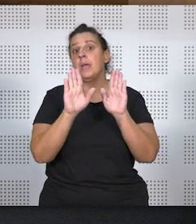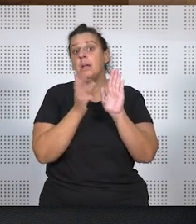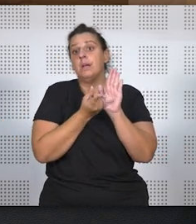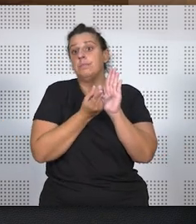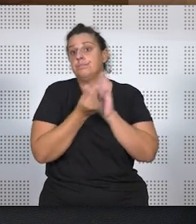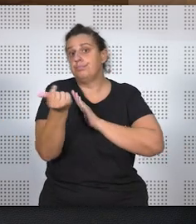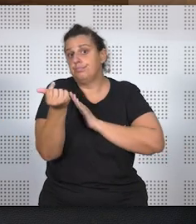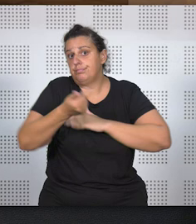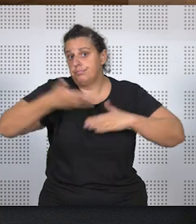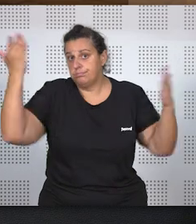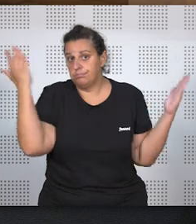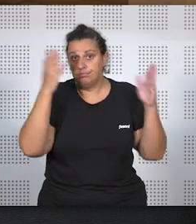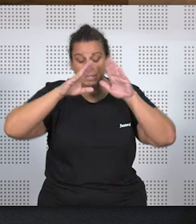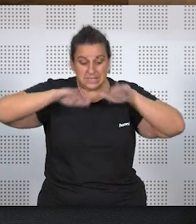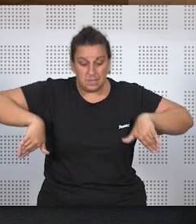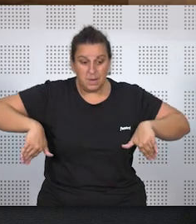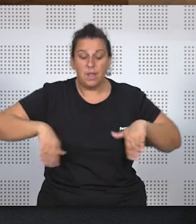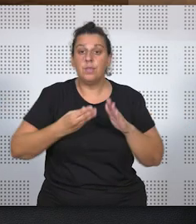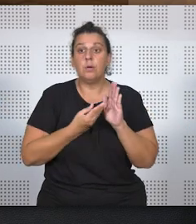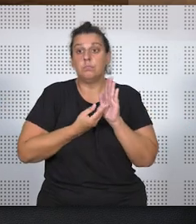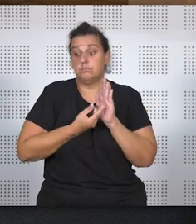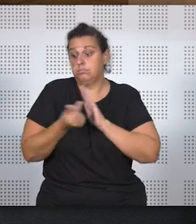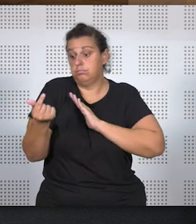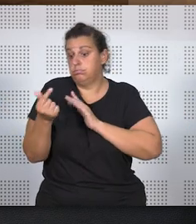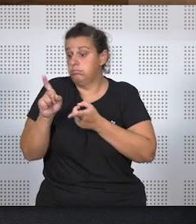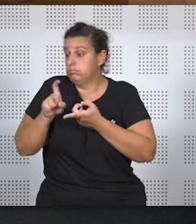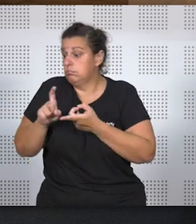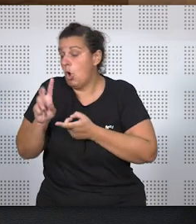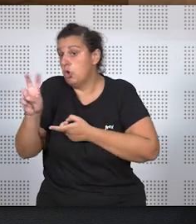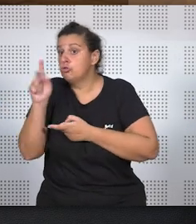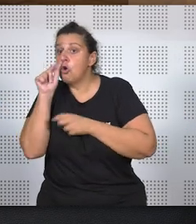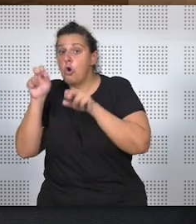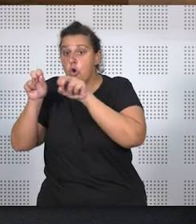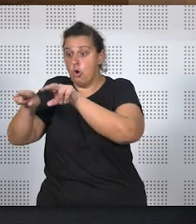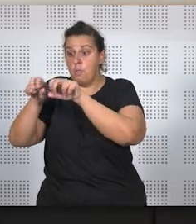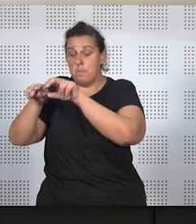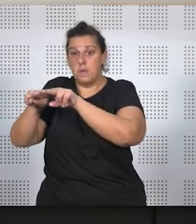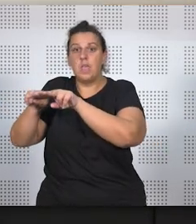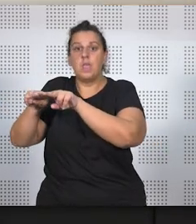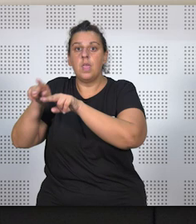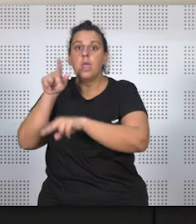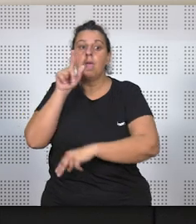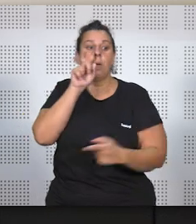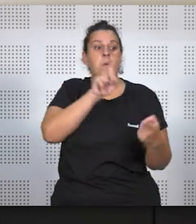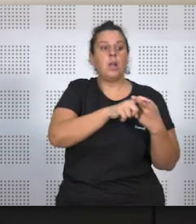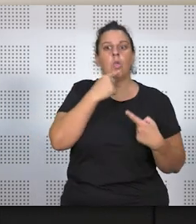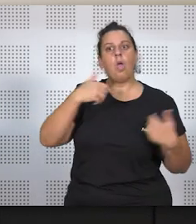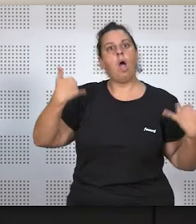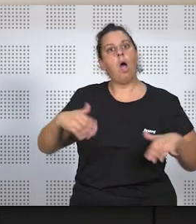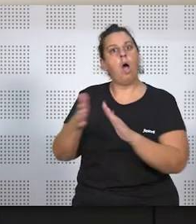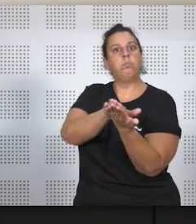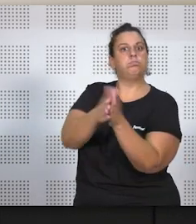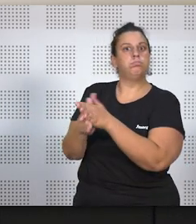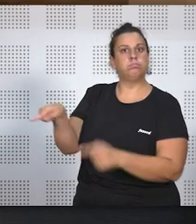se iba con otro hombre con el que vivía, el marido le podía acusar de